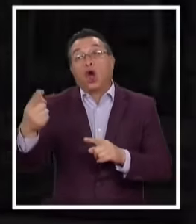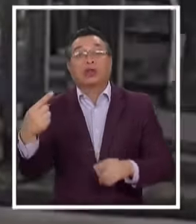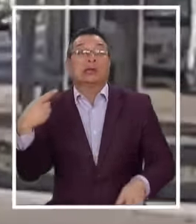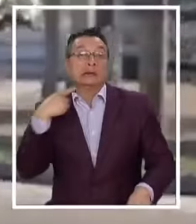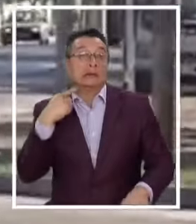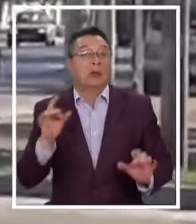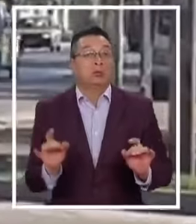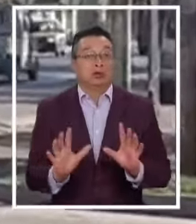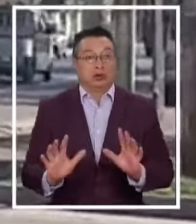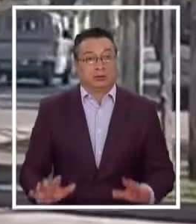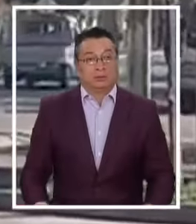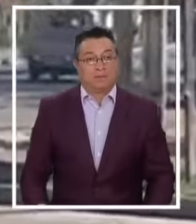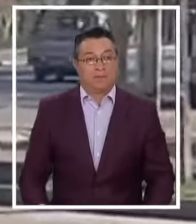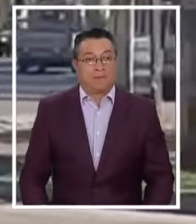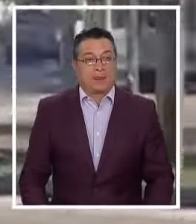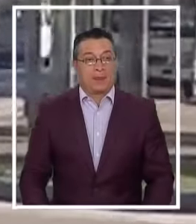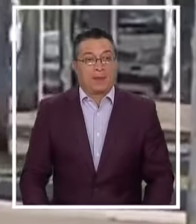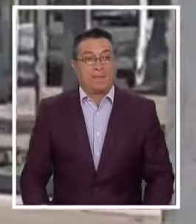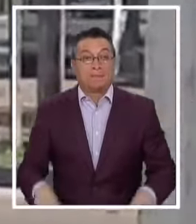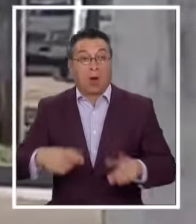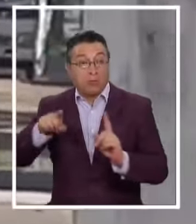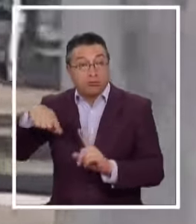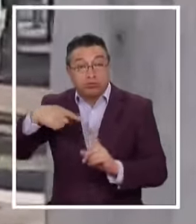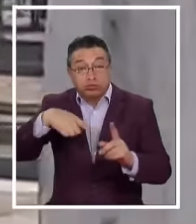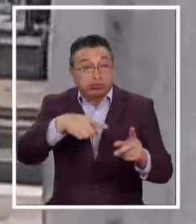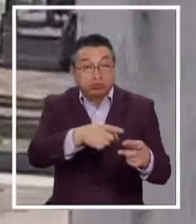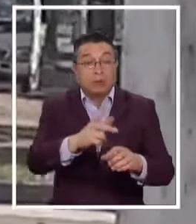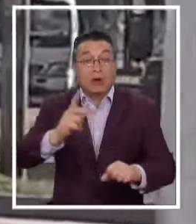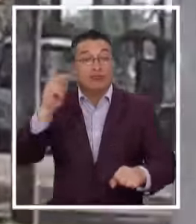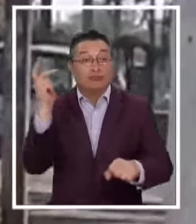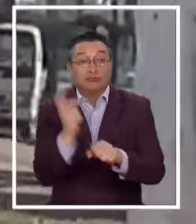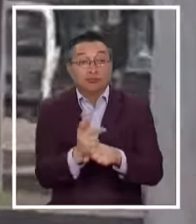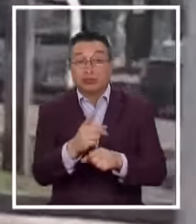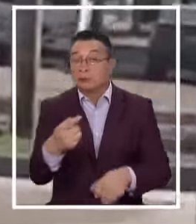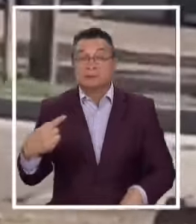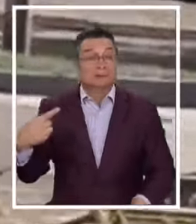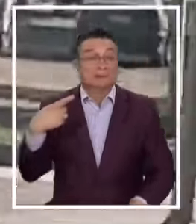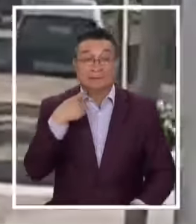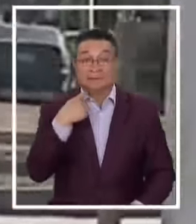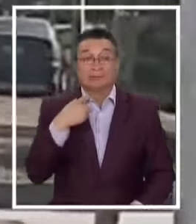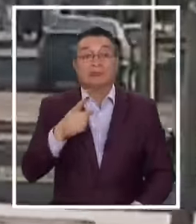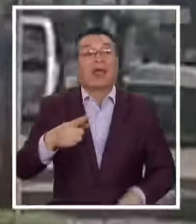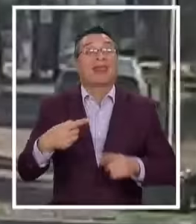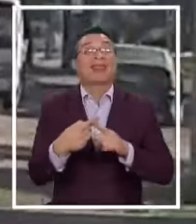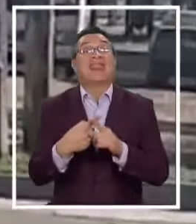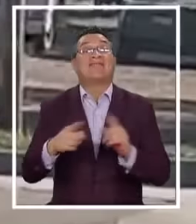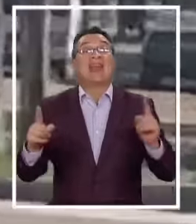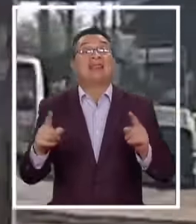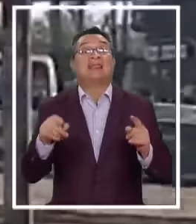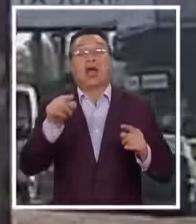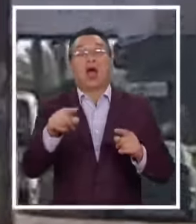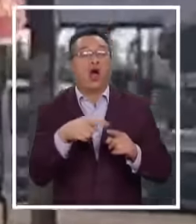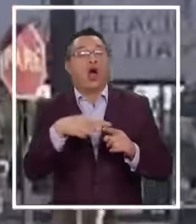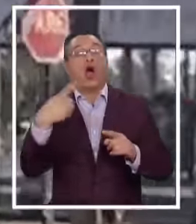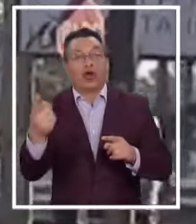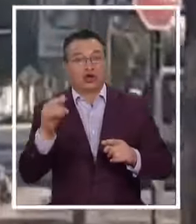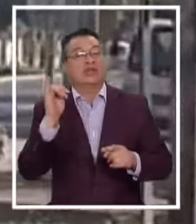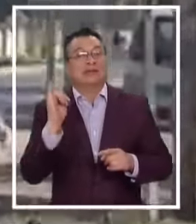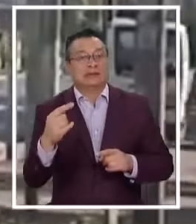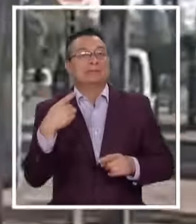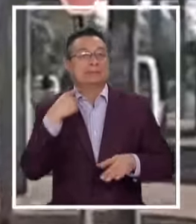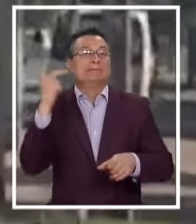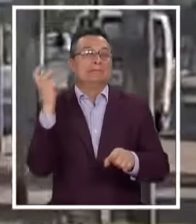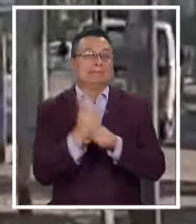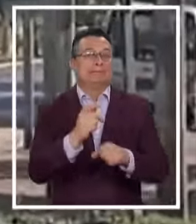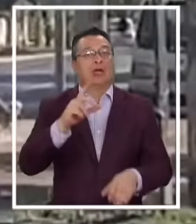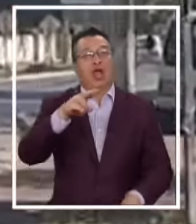persona La persecución Espectacular Tras un robo Que no tuvo éxito A diferencia Lamentablemente De lo que sí ocurrió En